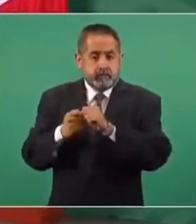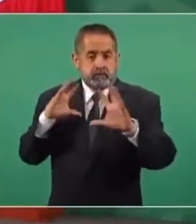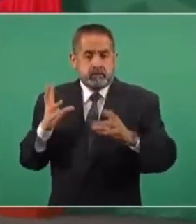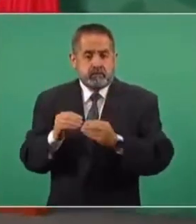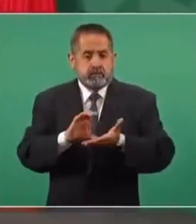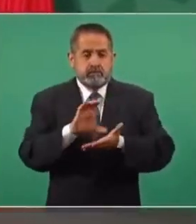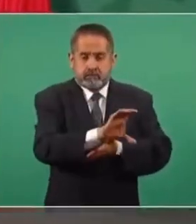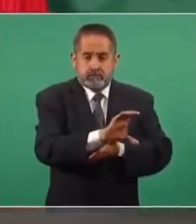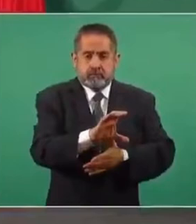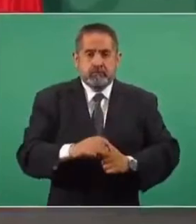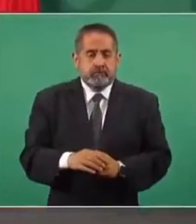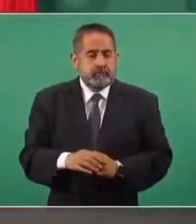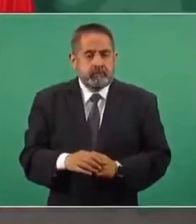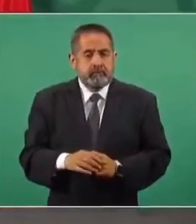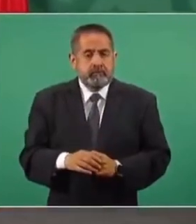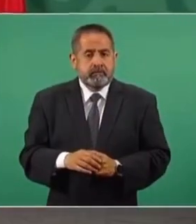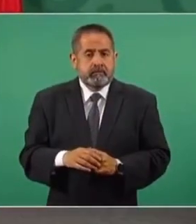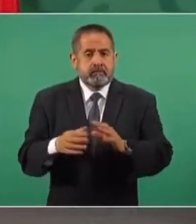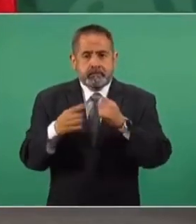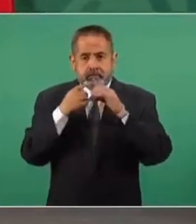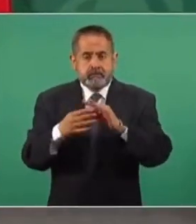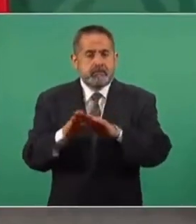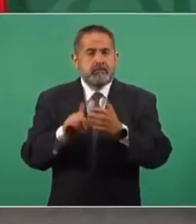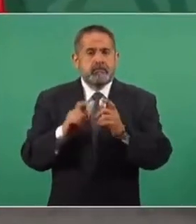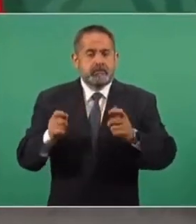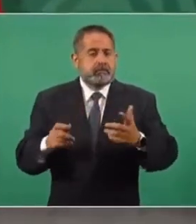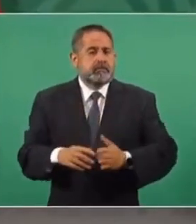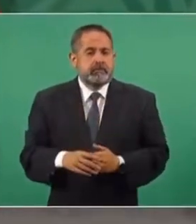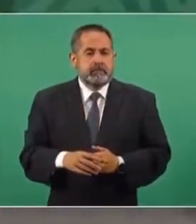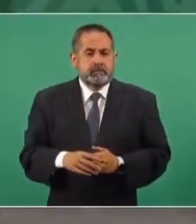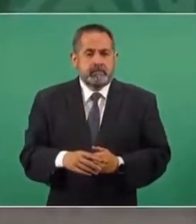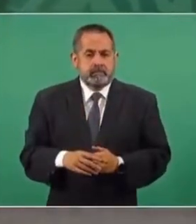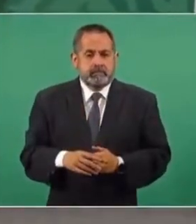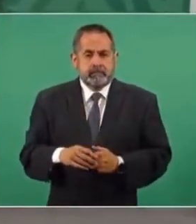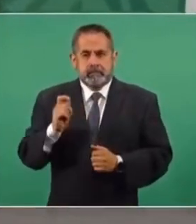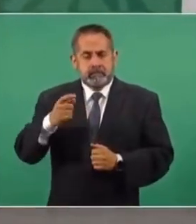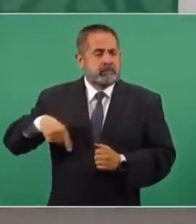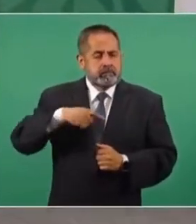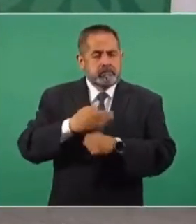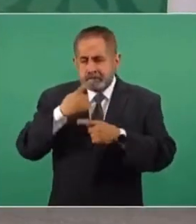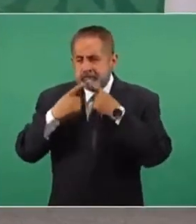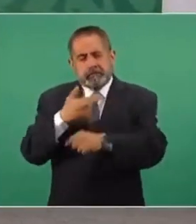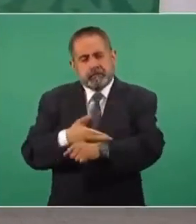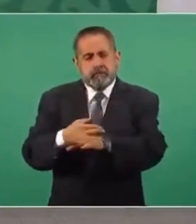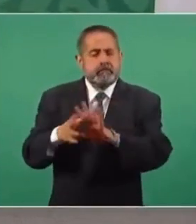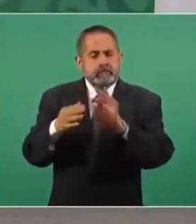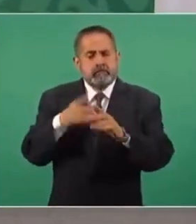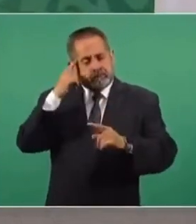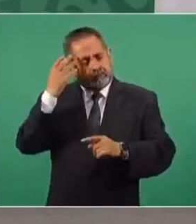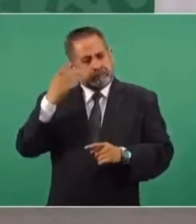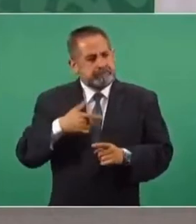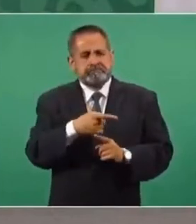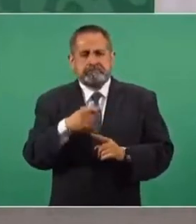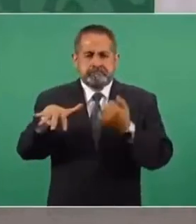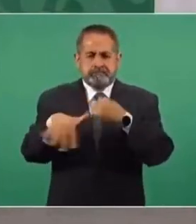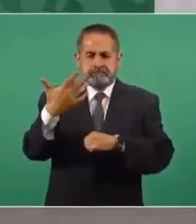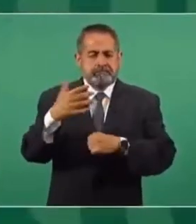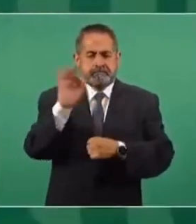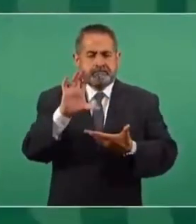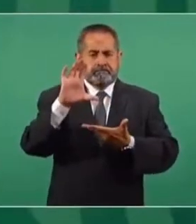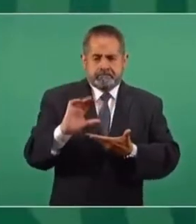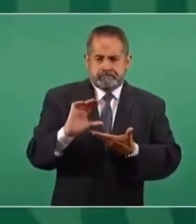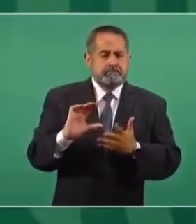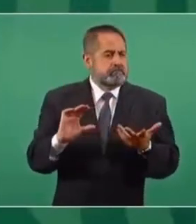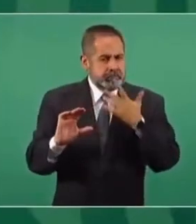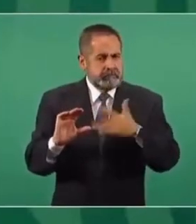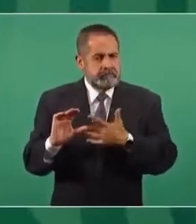y se está resolviendo que haya una disminución del 15 por ciento, lo cual va